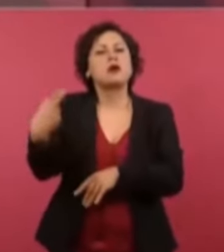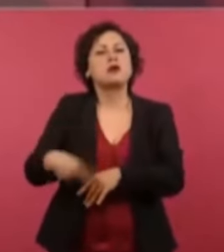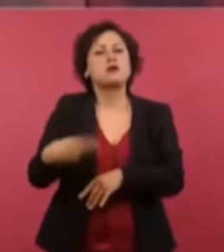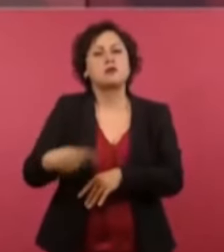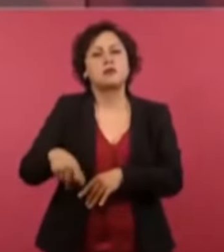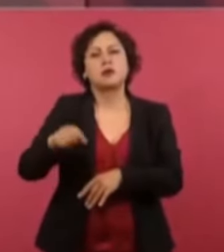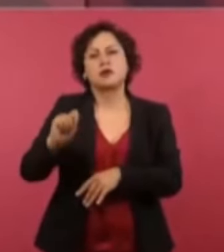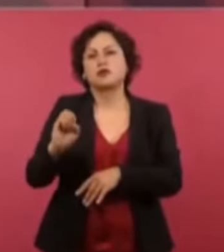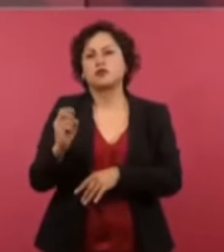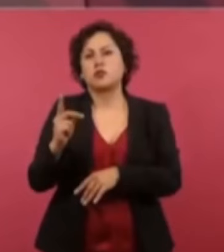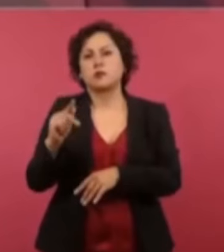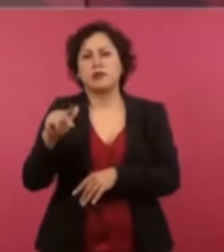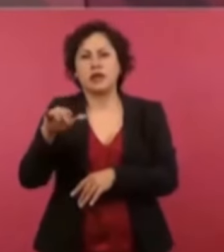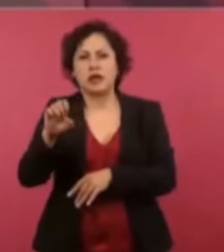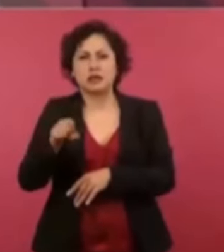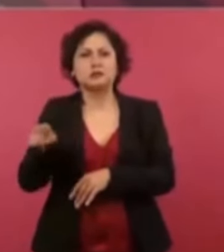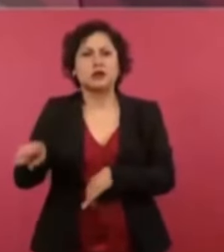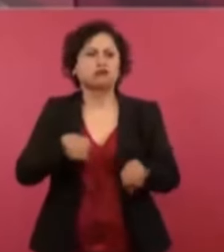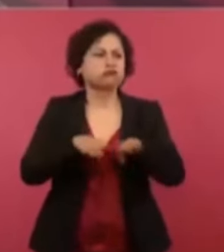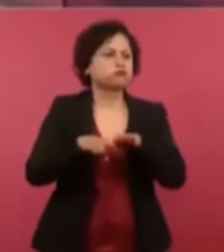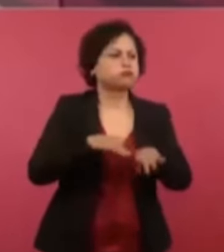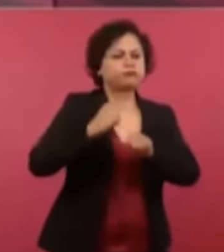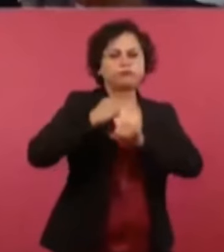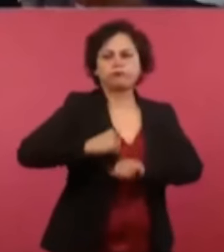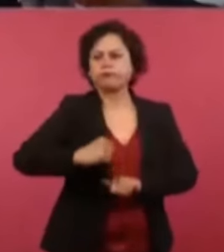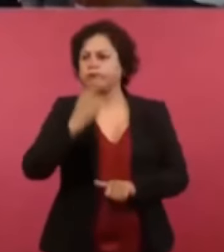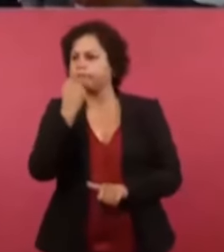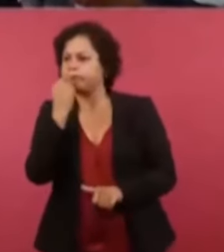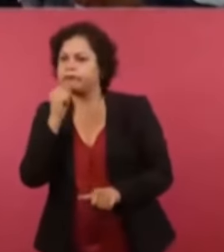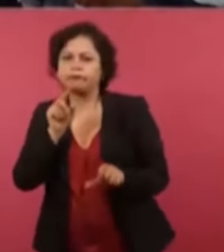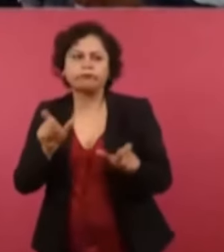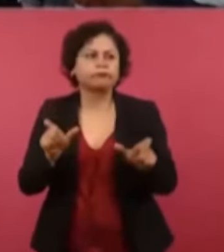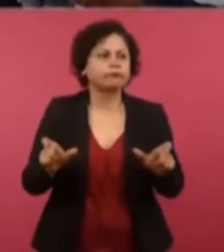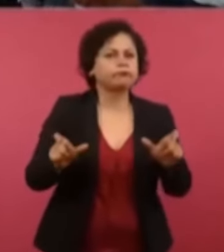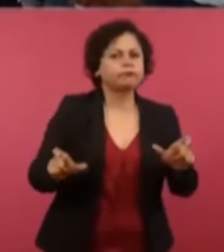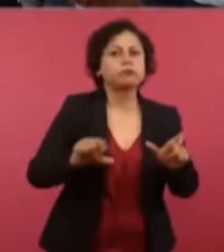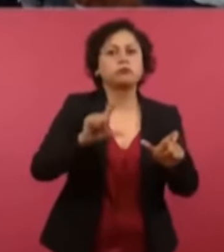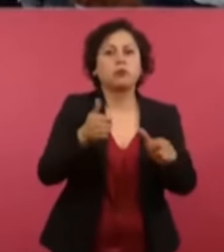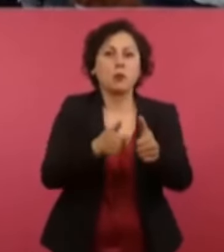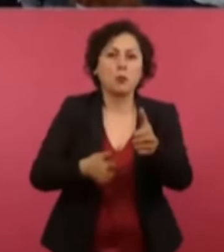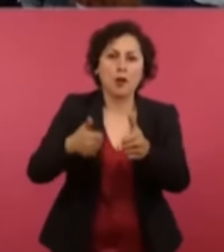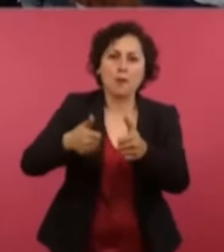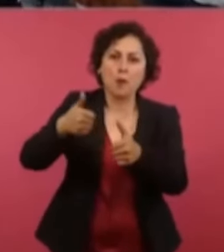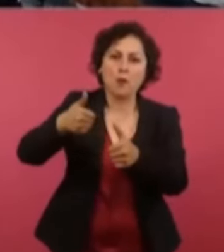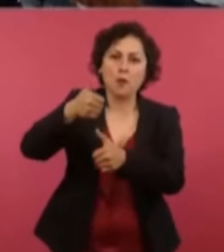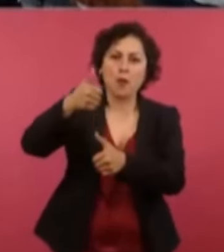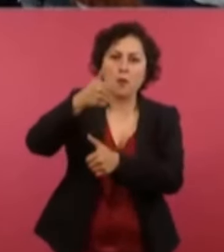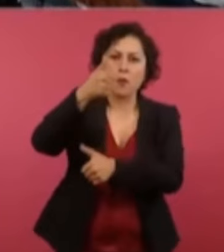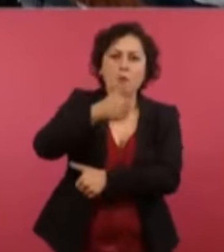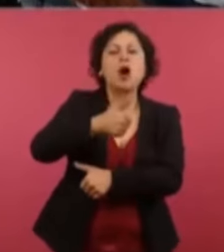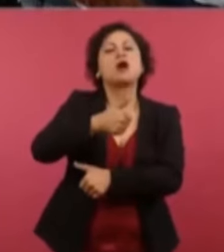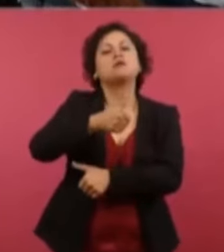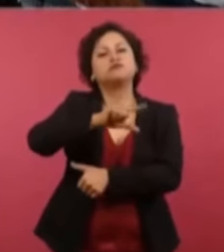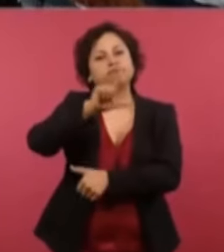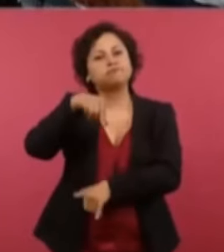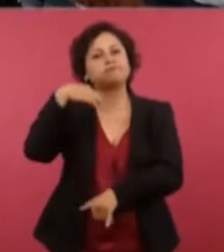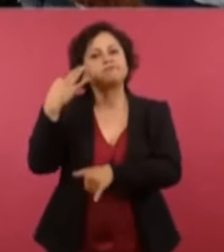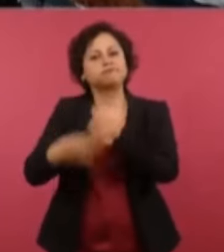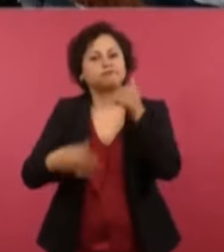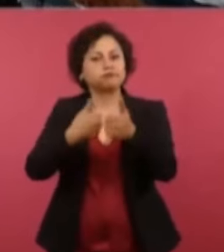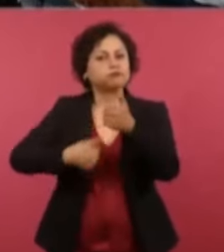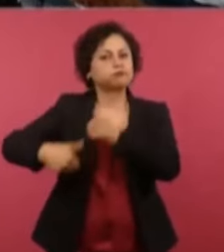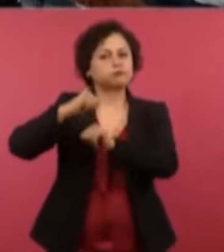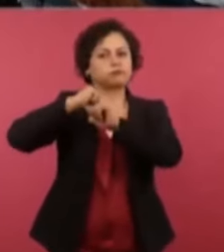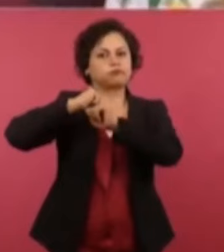guardianes, como policías y ahí se va escalando y puede vivir alguien, trabajar alguien